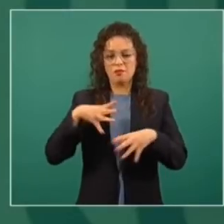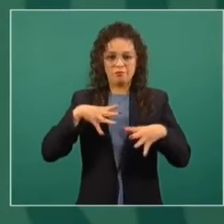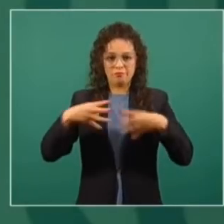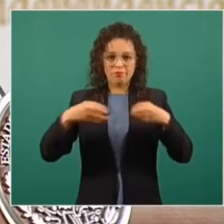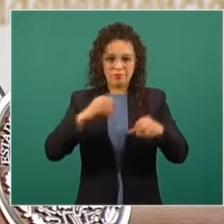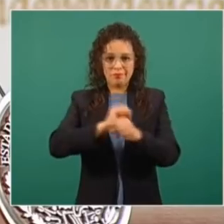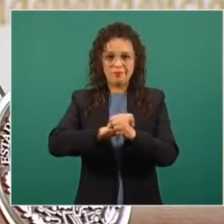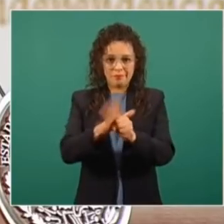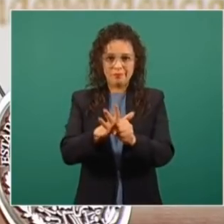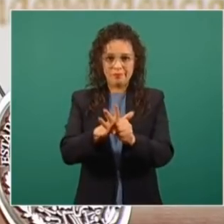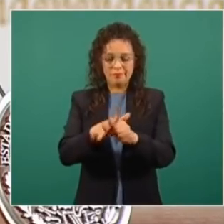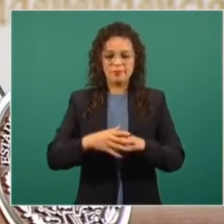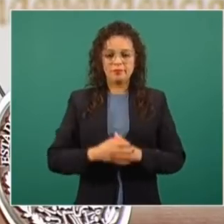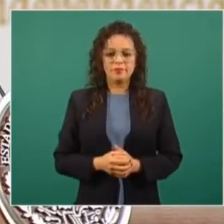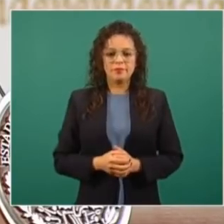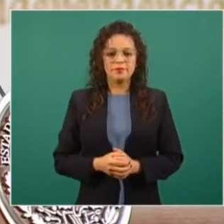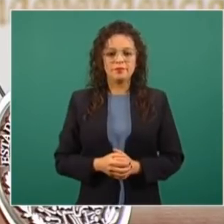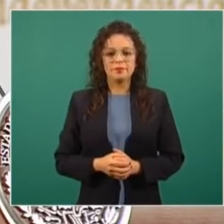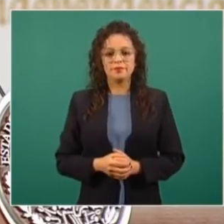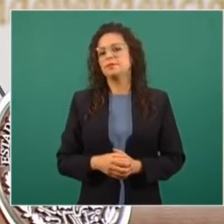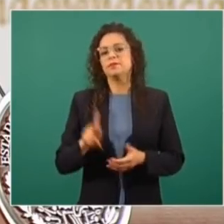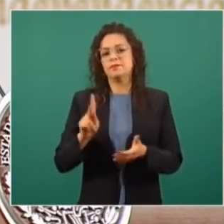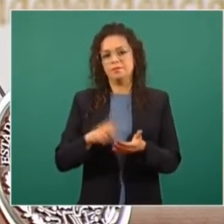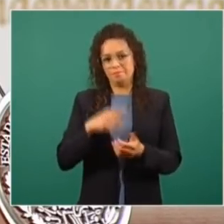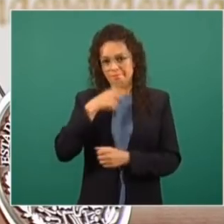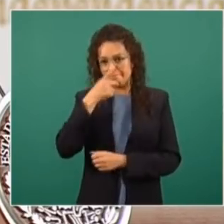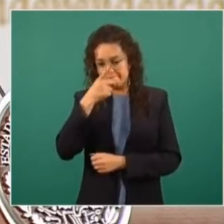repito, abrazarte,